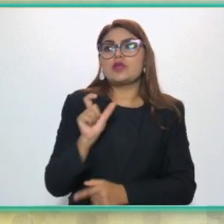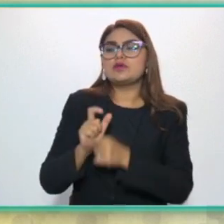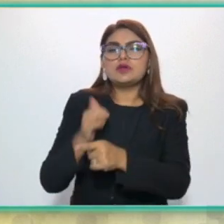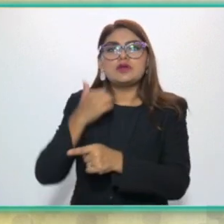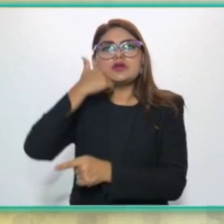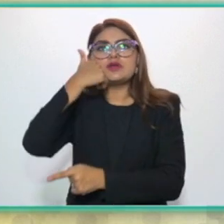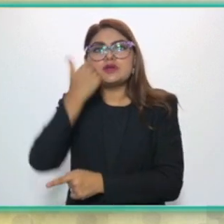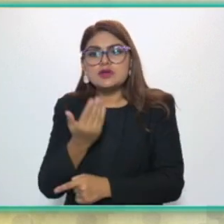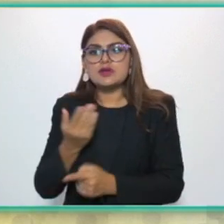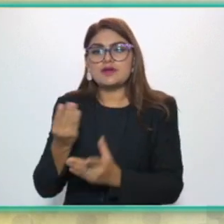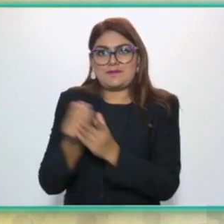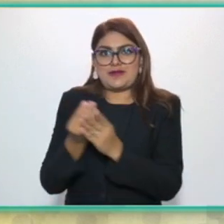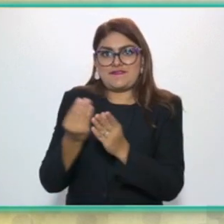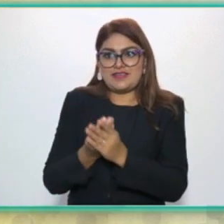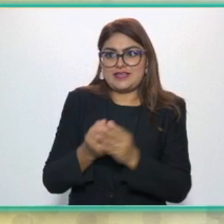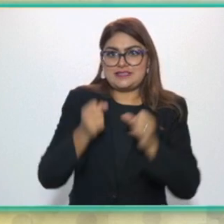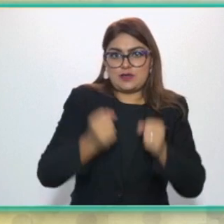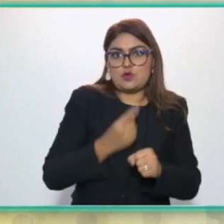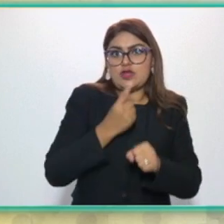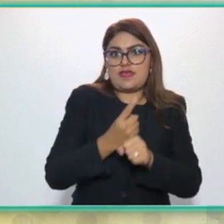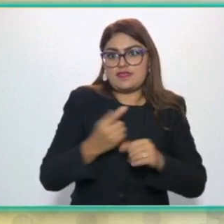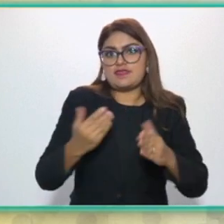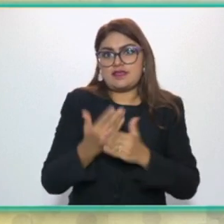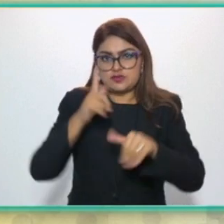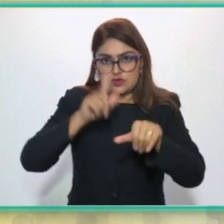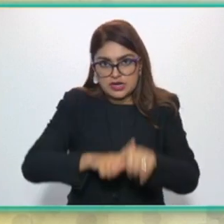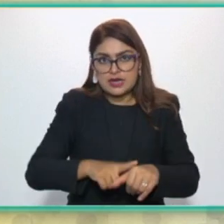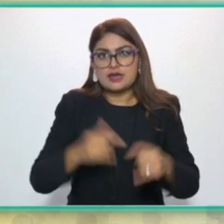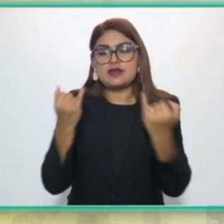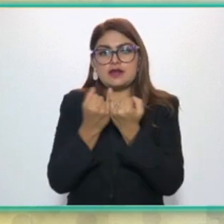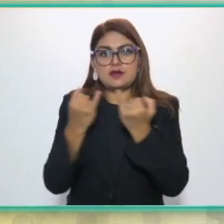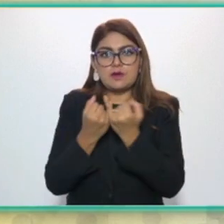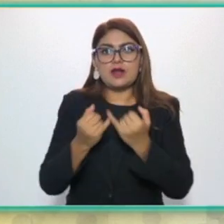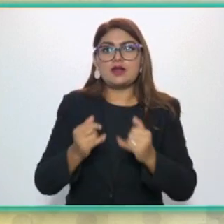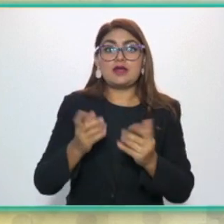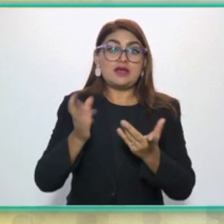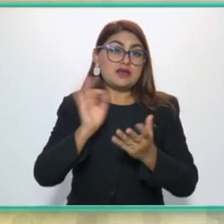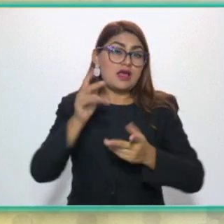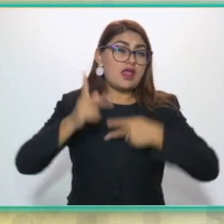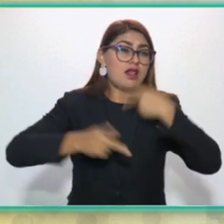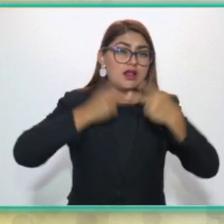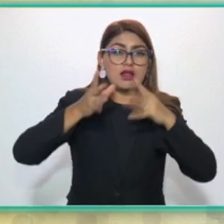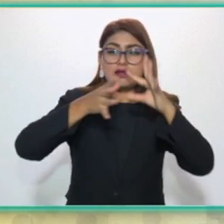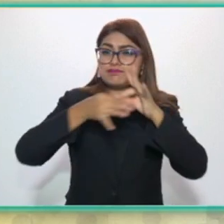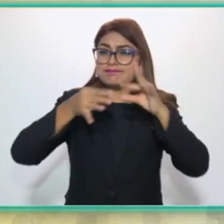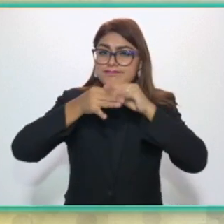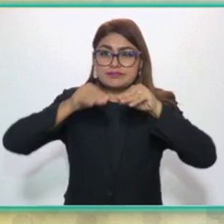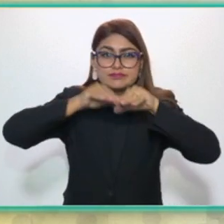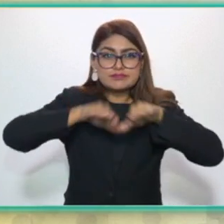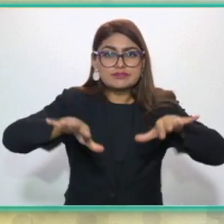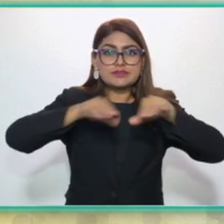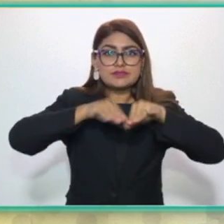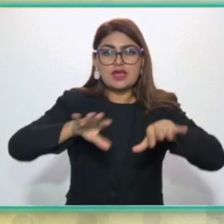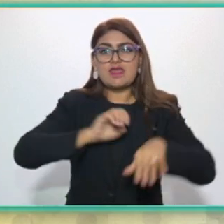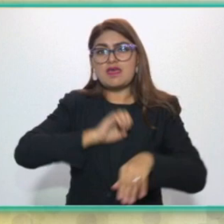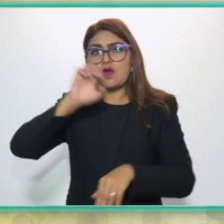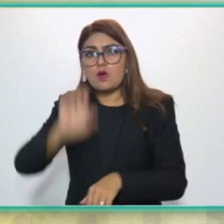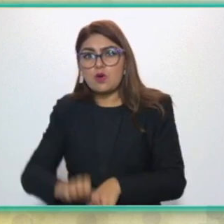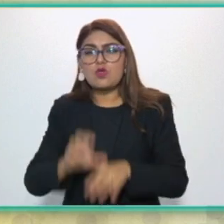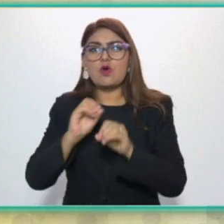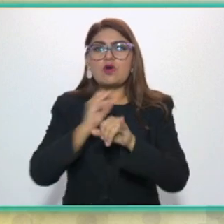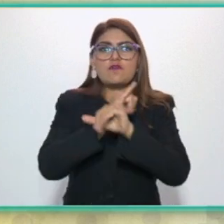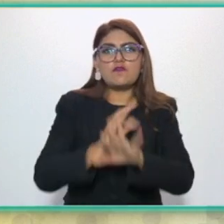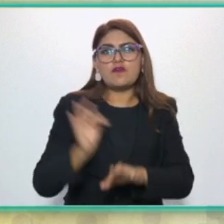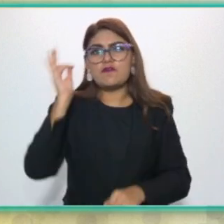la privacidad, la seguridad nacional o prevenir la difusión de discursos de odio y desinformación sin